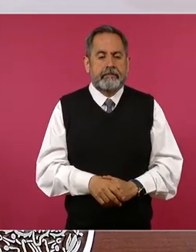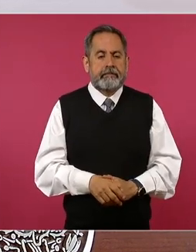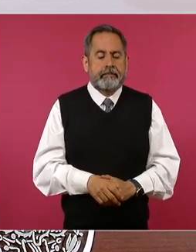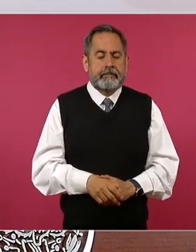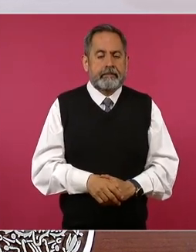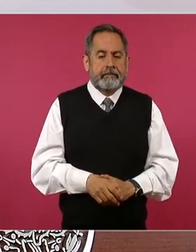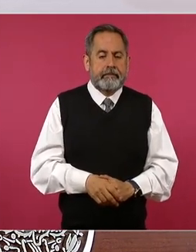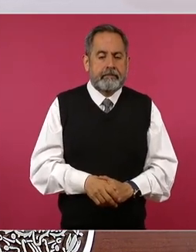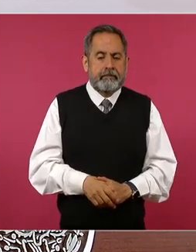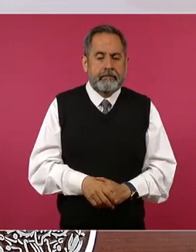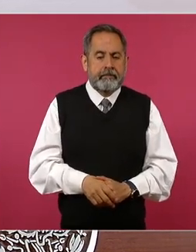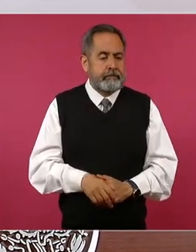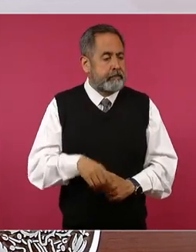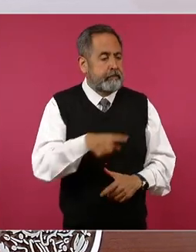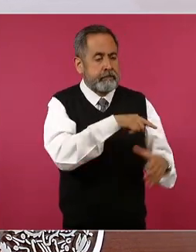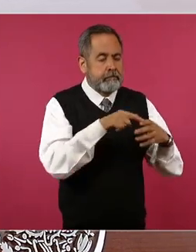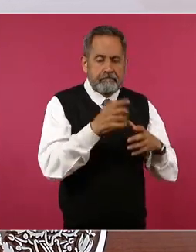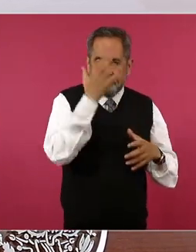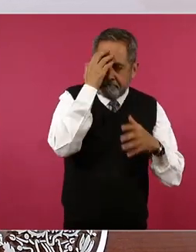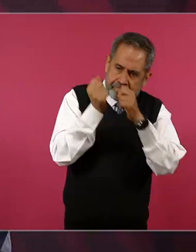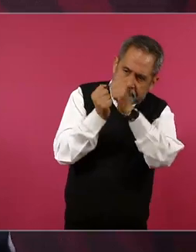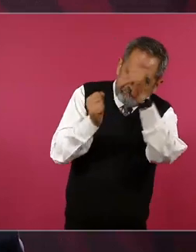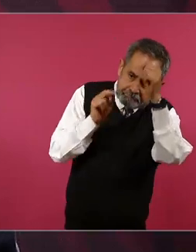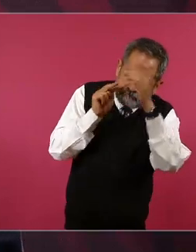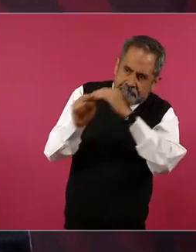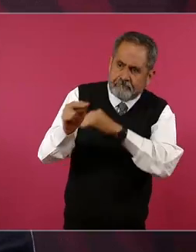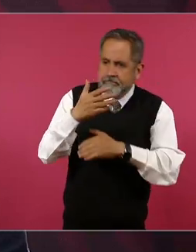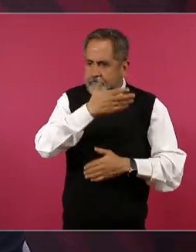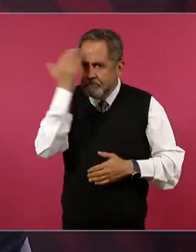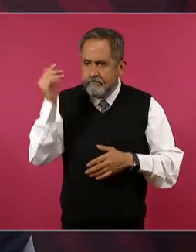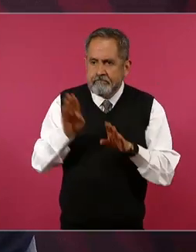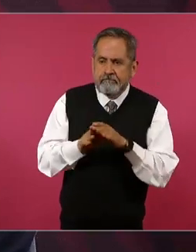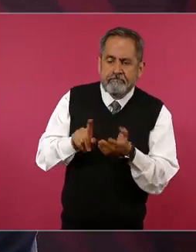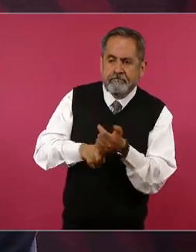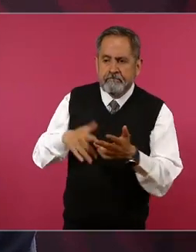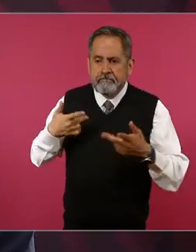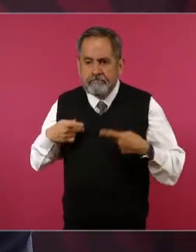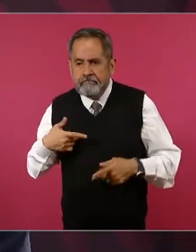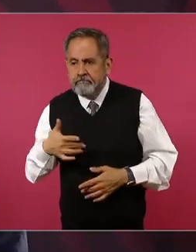Porque no conocen los sentimientos del pueblo,